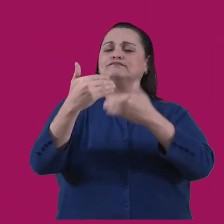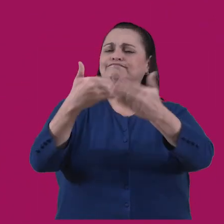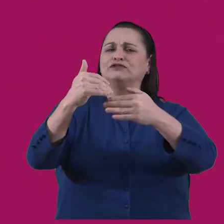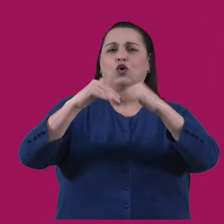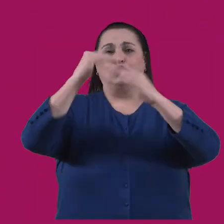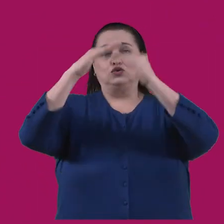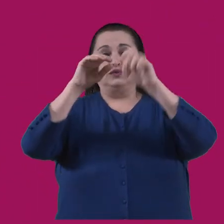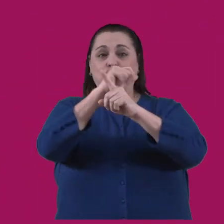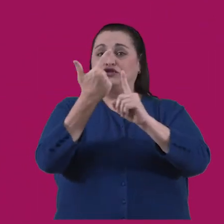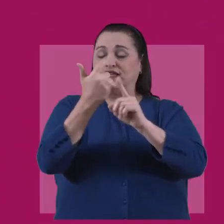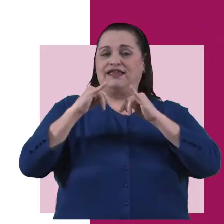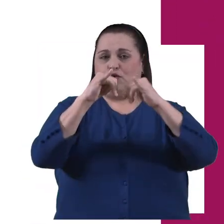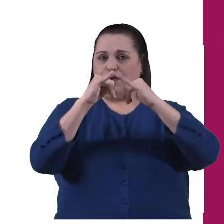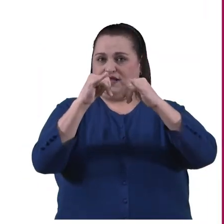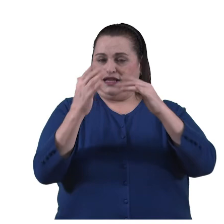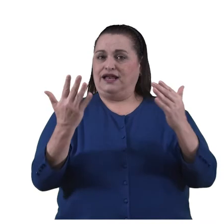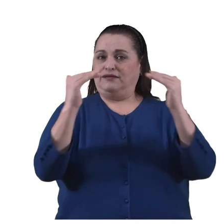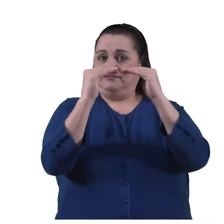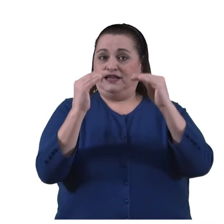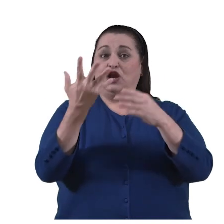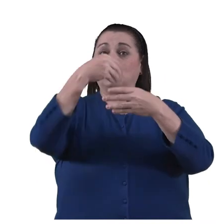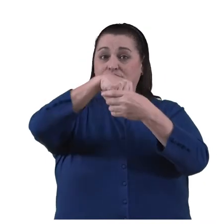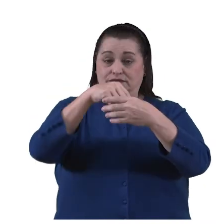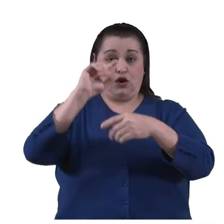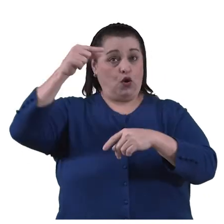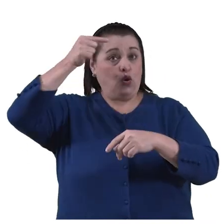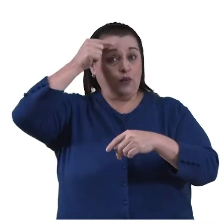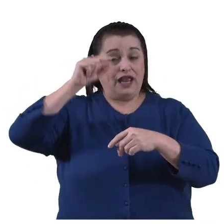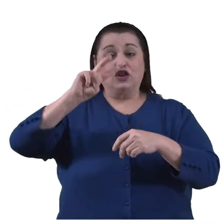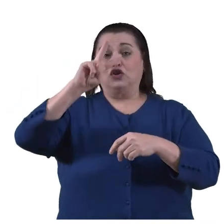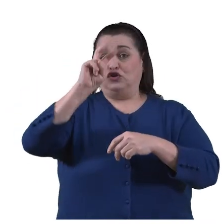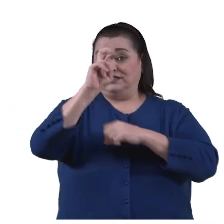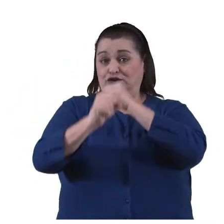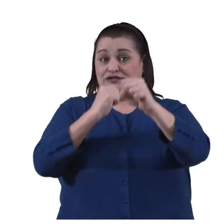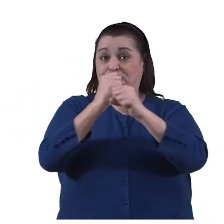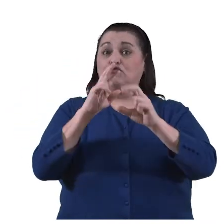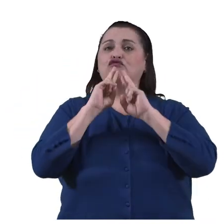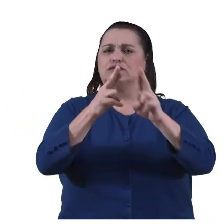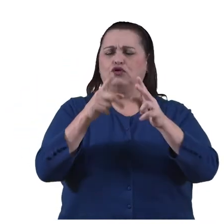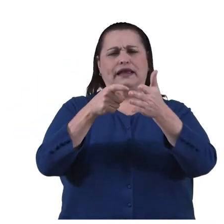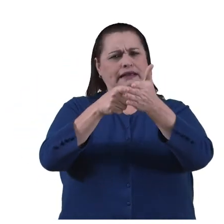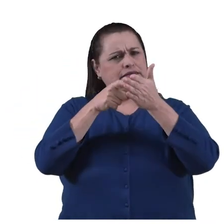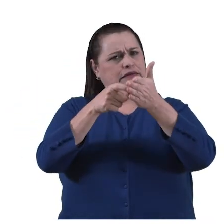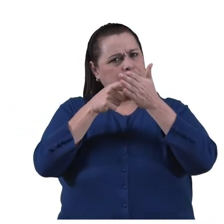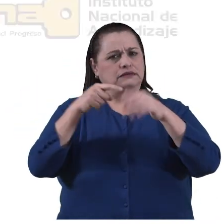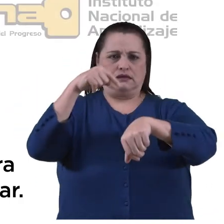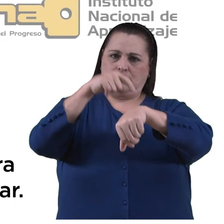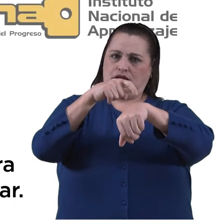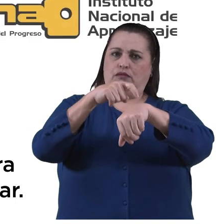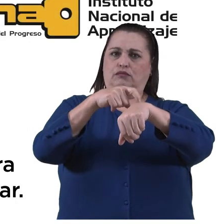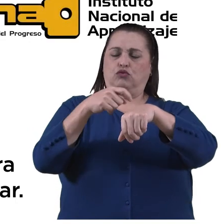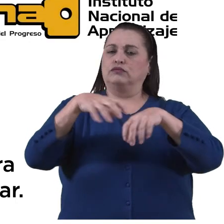construir una sociedad más igualitaria e inclusiva, el Gobierno del Bicentenario responde a las exigencias de nuestro